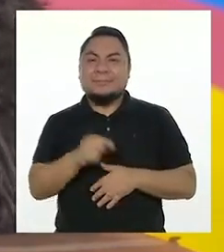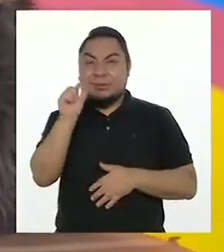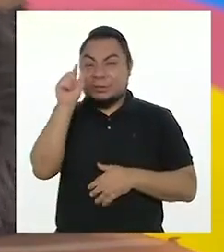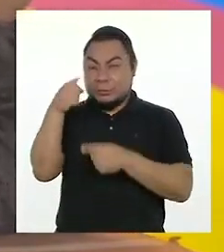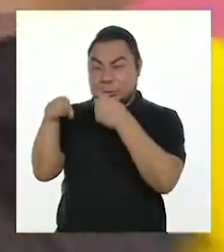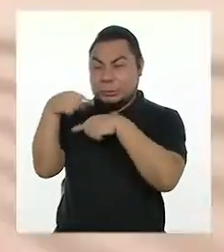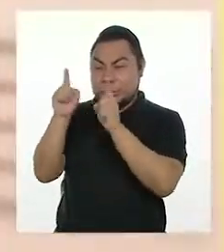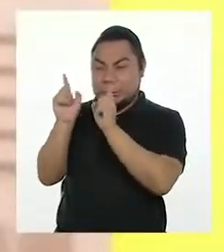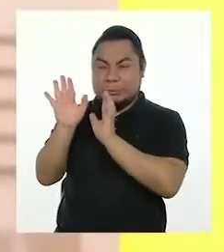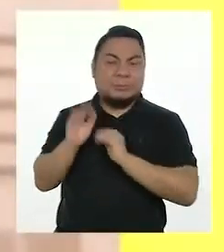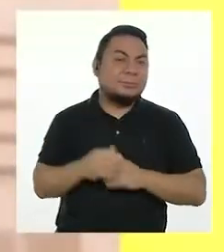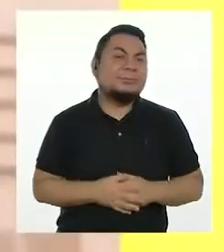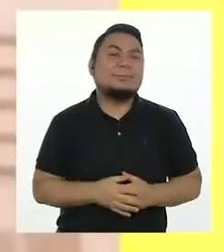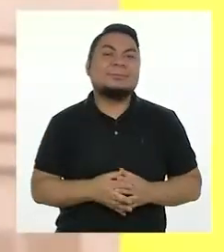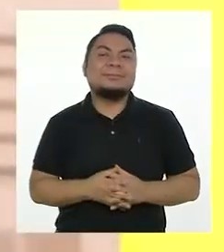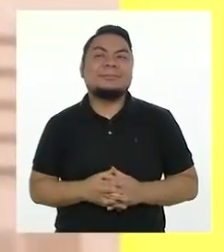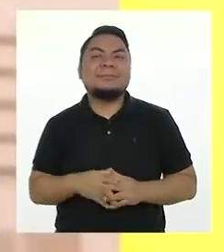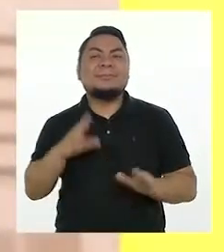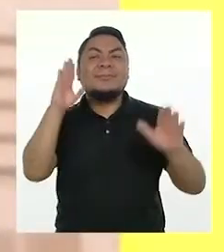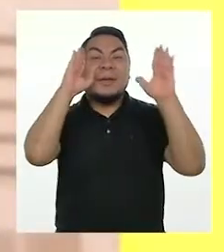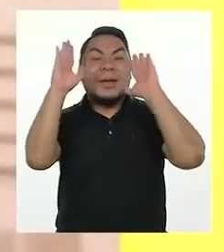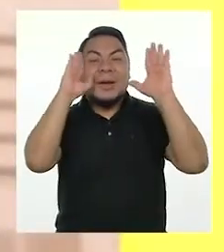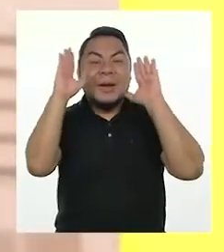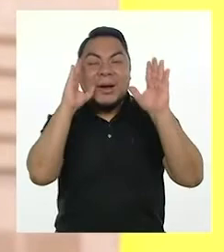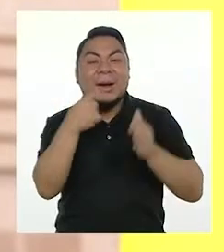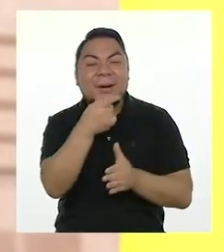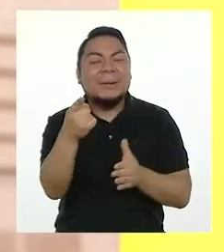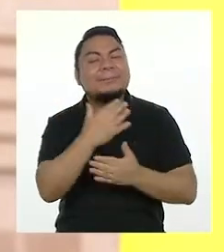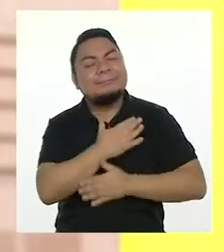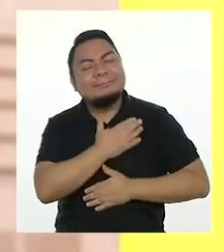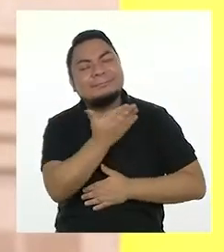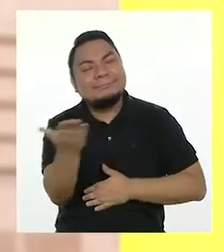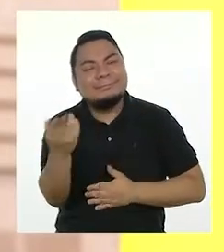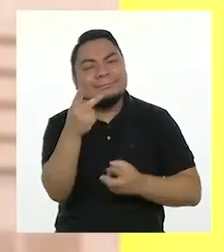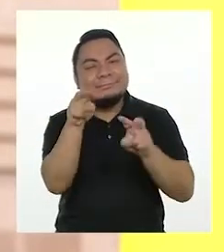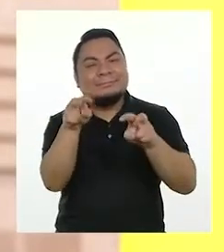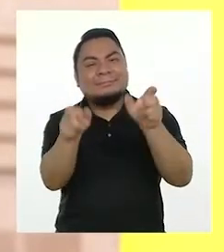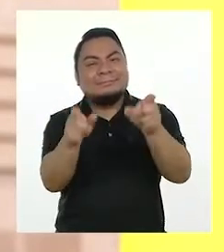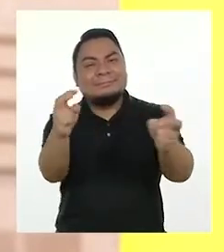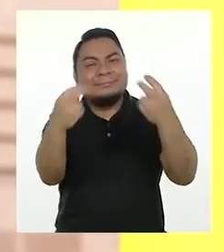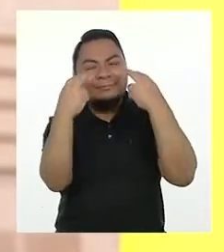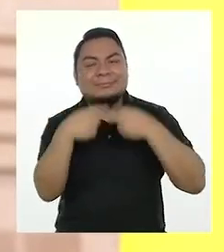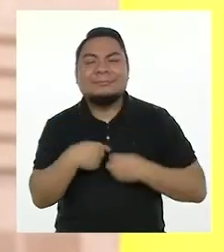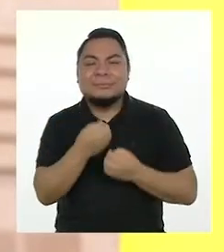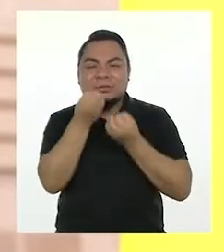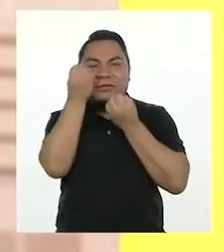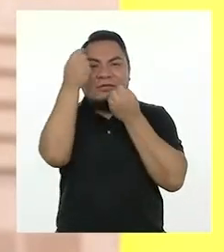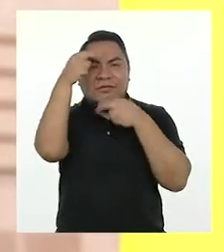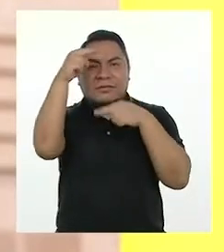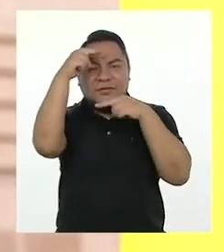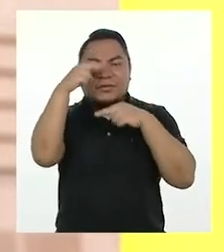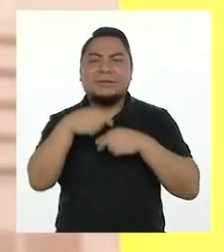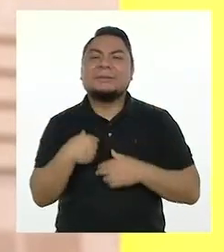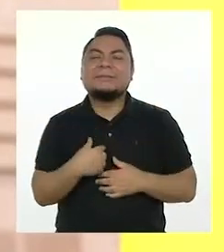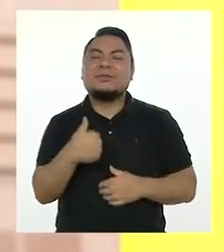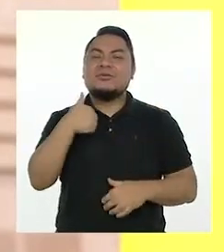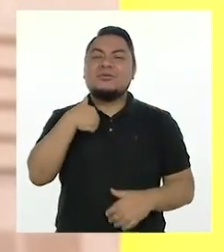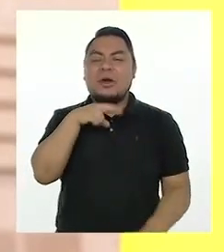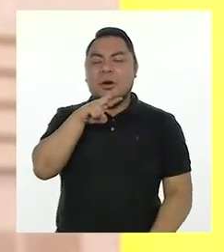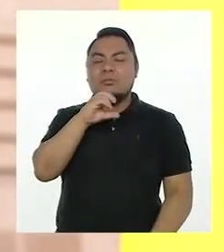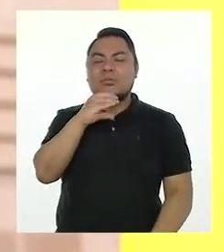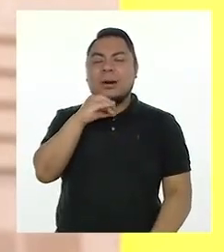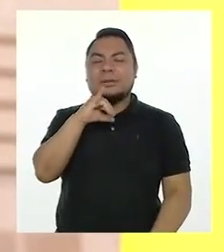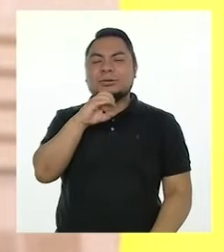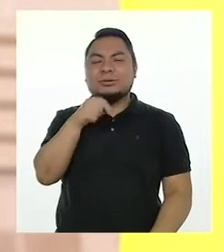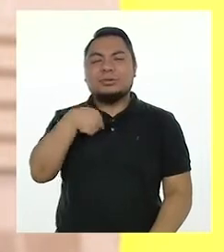Nos vemos. Hola, tal, queridos televidentes? Bienvenidos al microprograma informativo. Yo soy Bocasio y